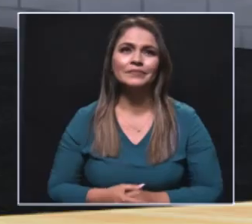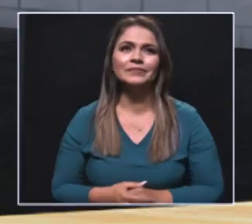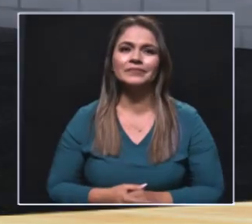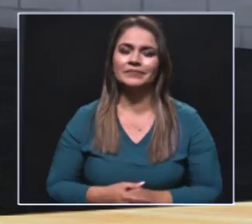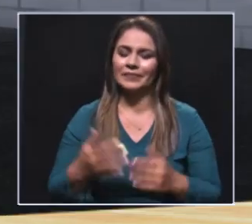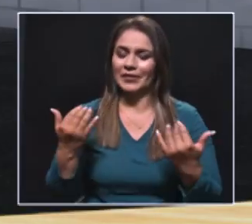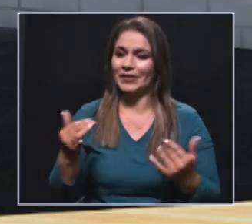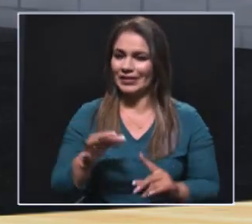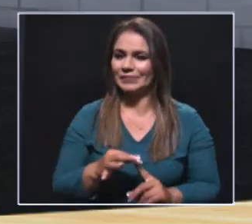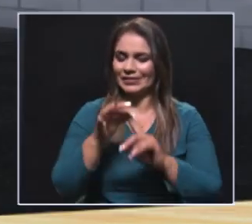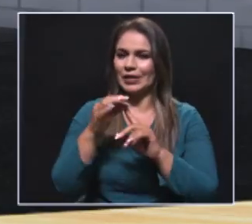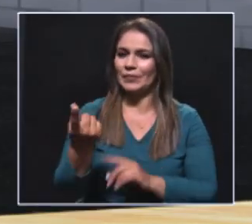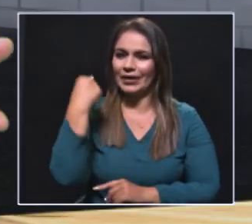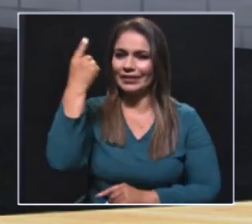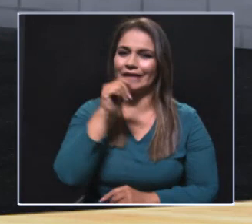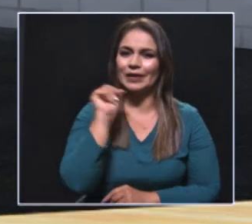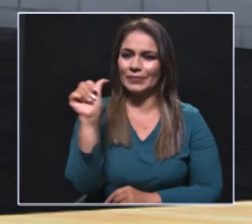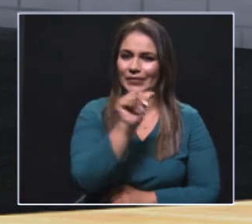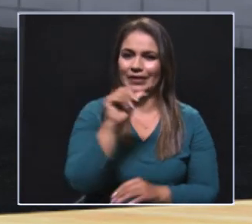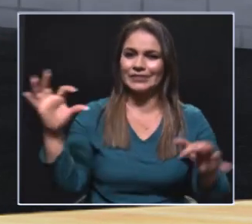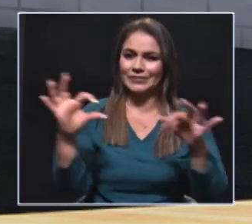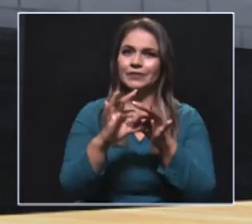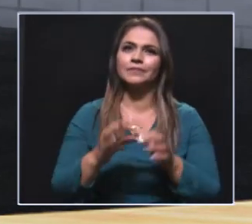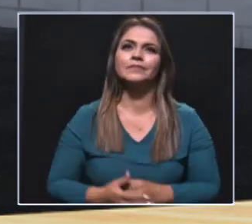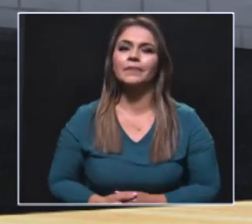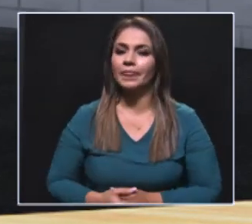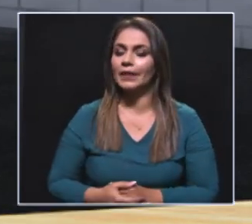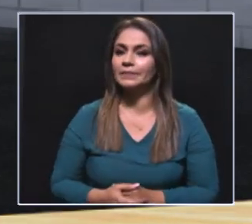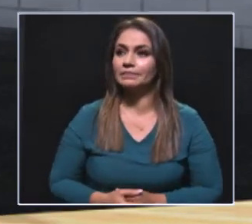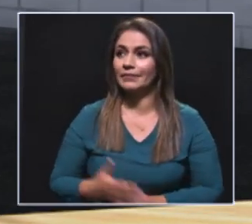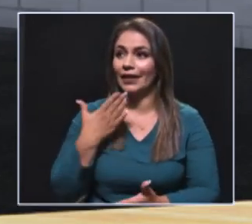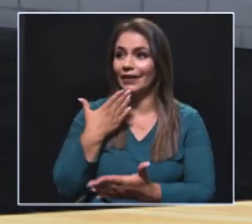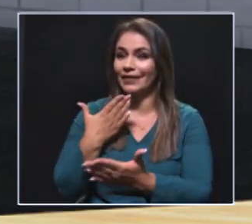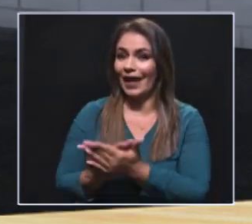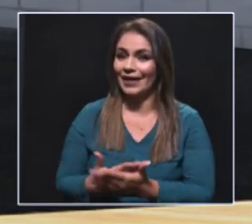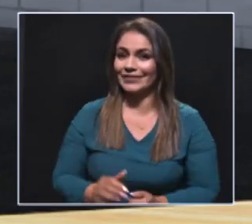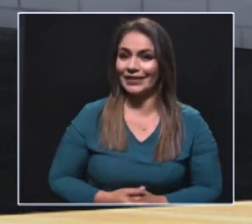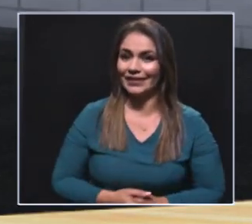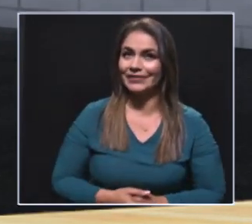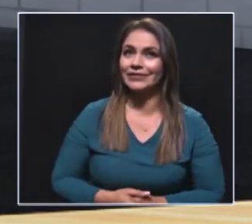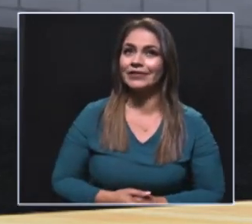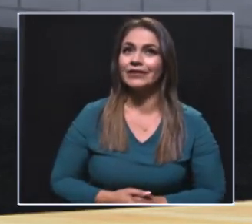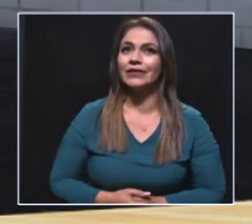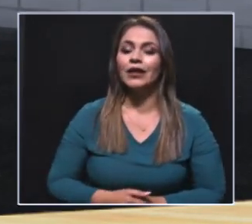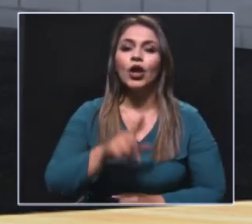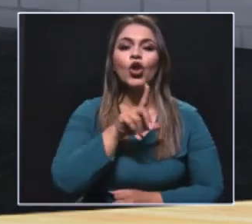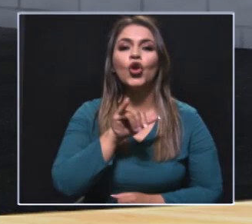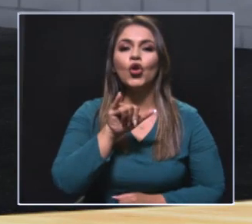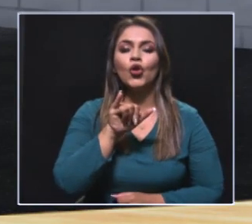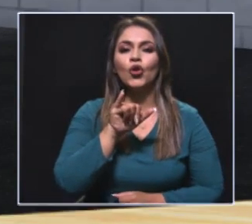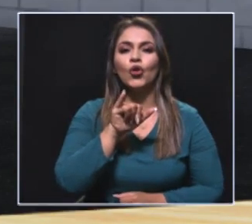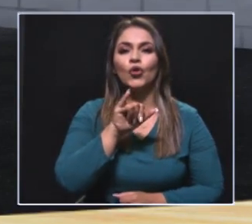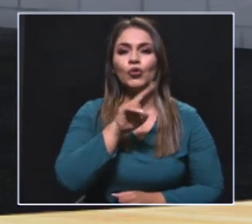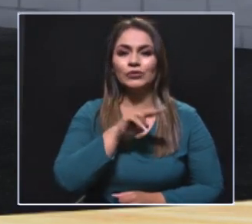Política y Mujeres. Carlos, un agradecimiento muy personal a nombre también de Lucimelda Ochoa Orque, nuestra